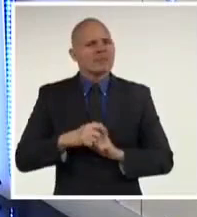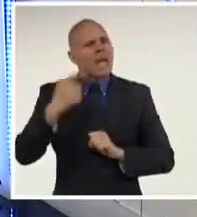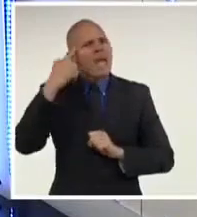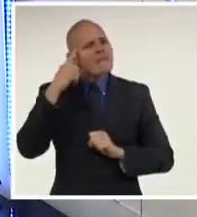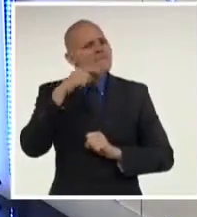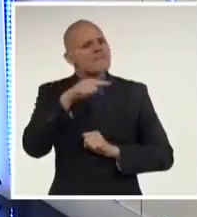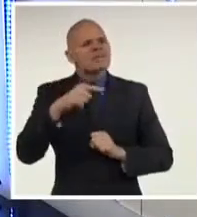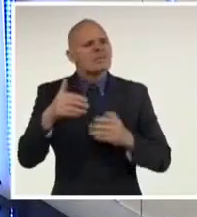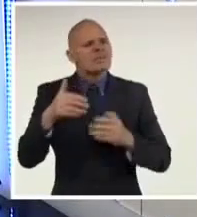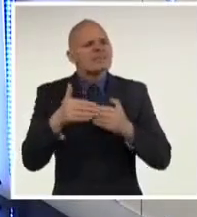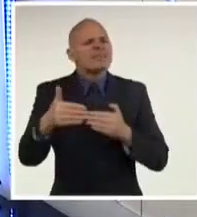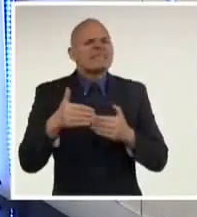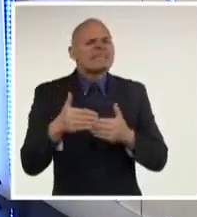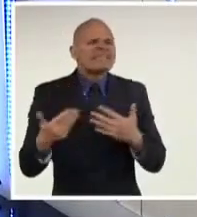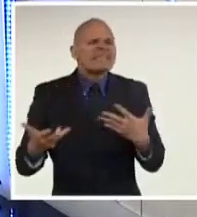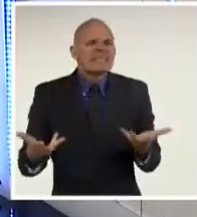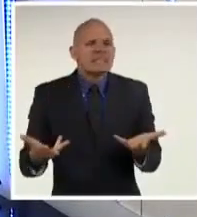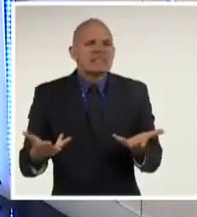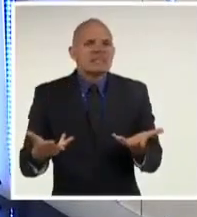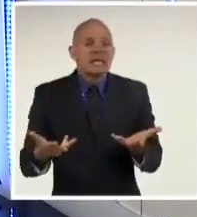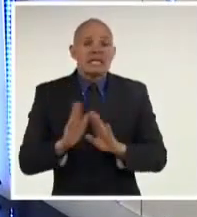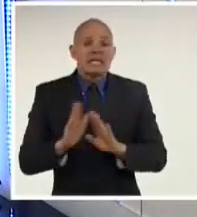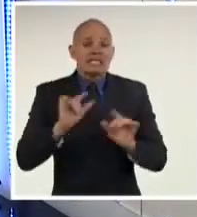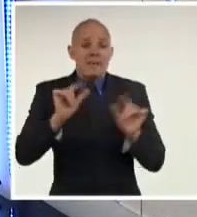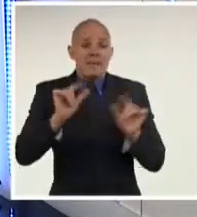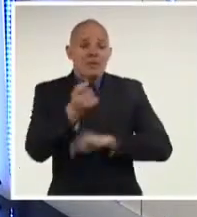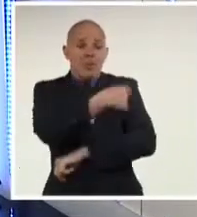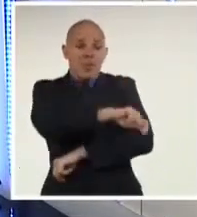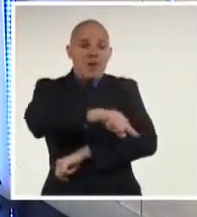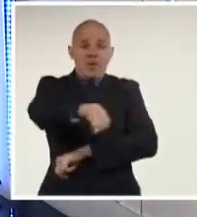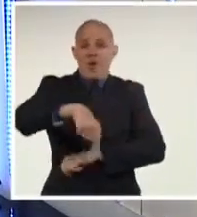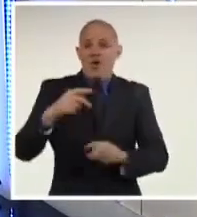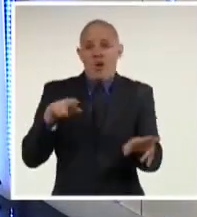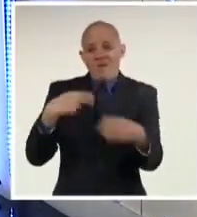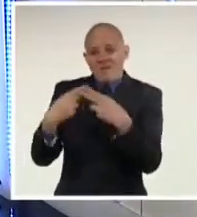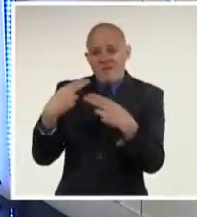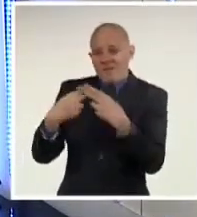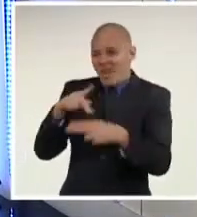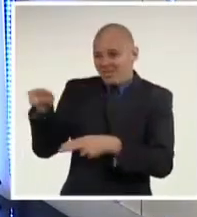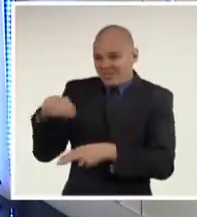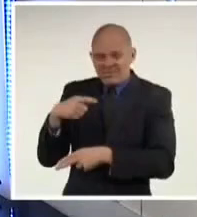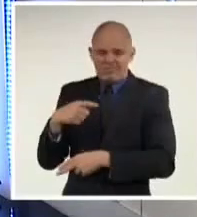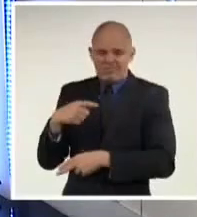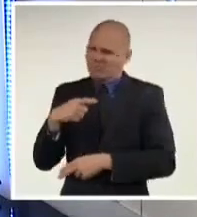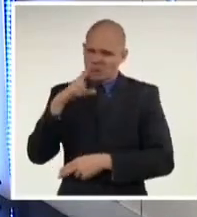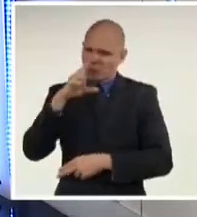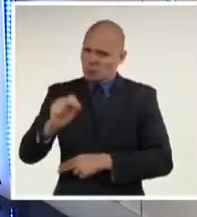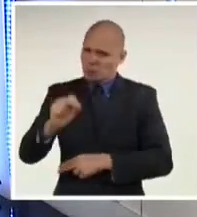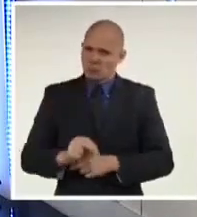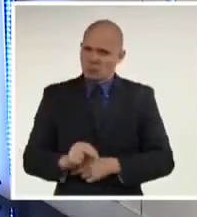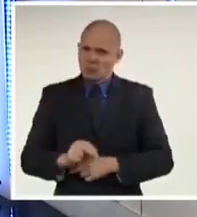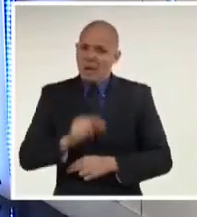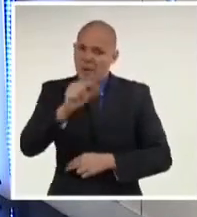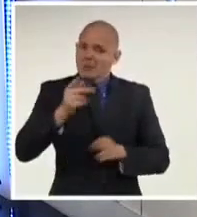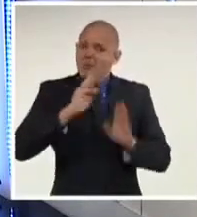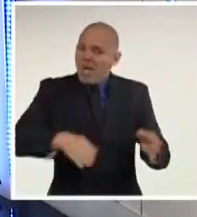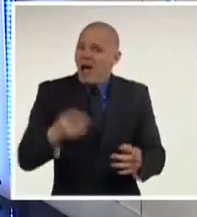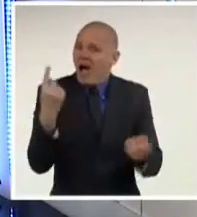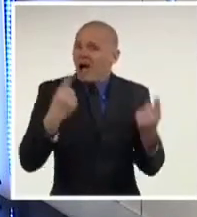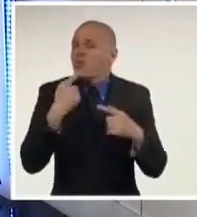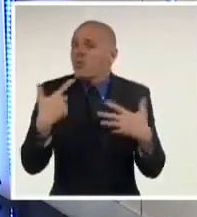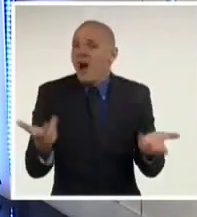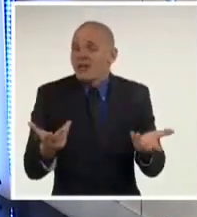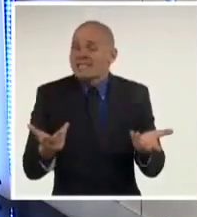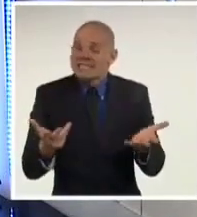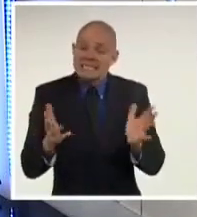una democracia en la que sus supuestos beneficiados ya no creen? ¿Cuántos más tendrán que morir? Ojalá y ninguno más. Pero ojalá que